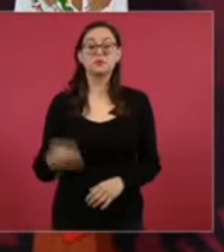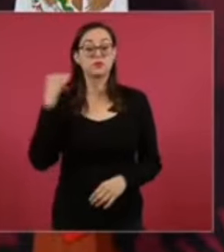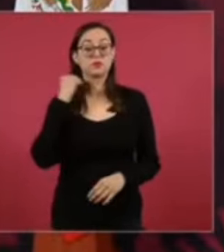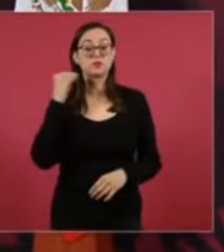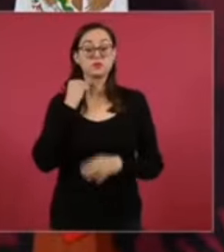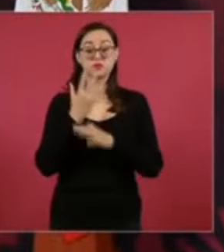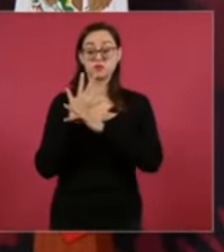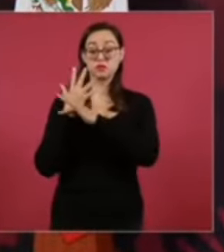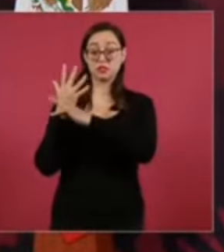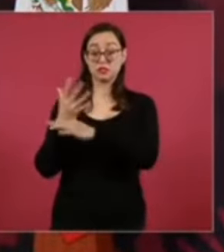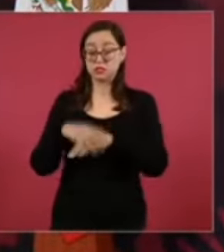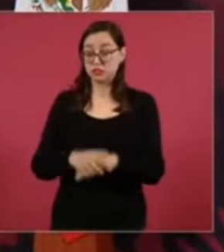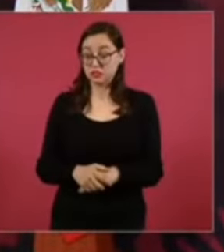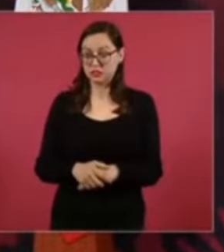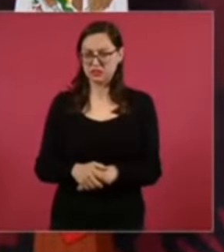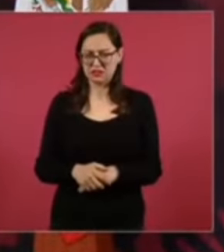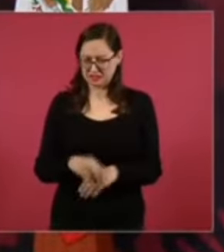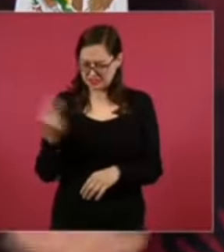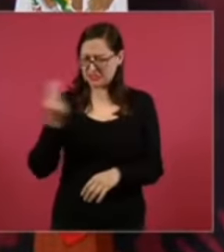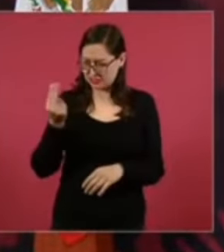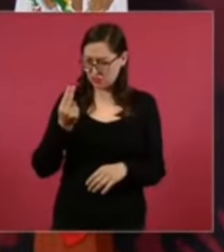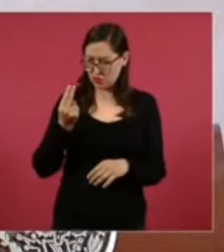a leerles el artículo.